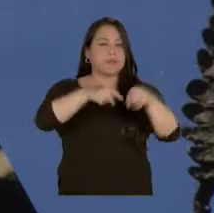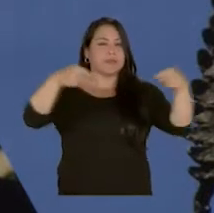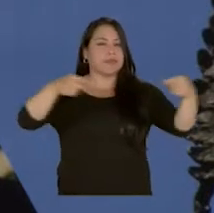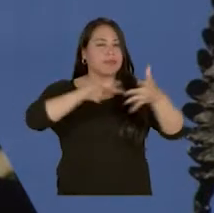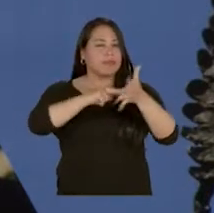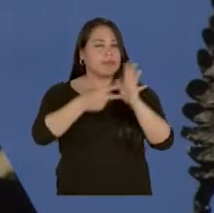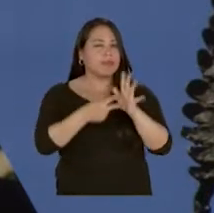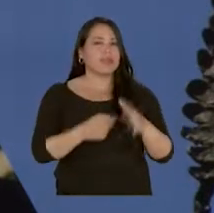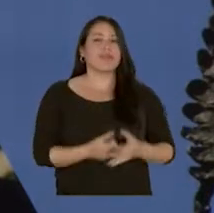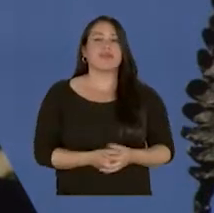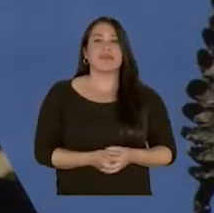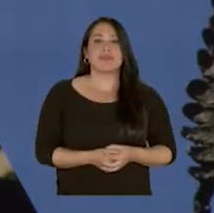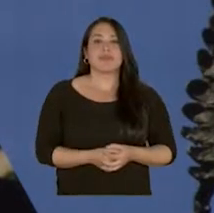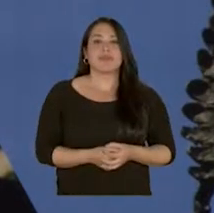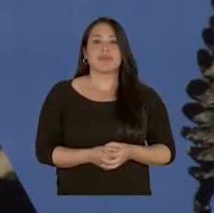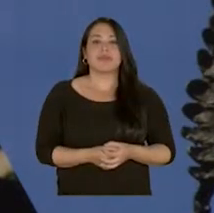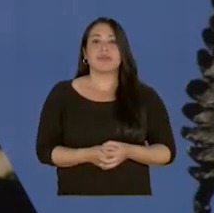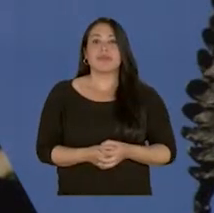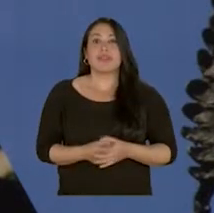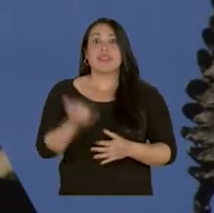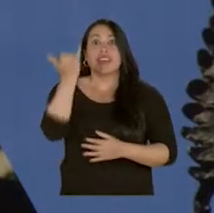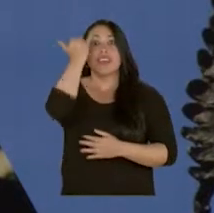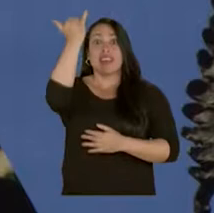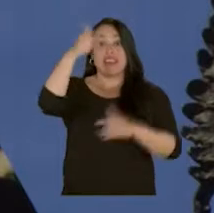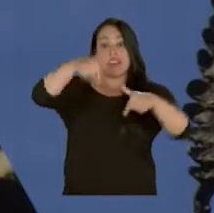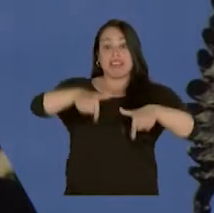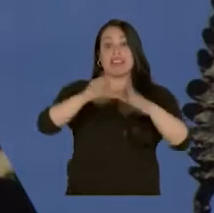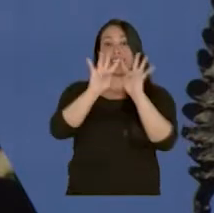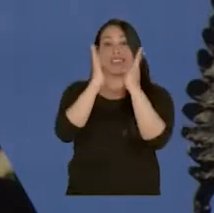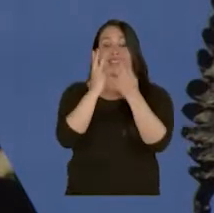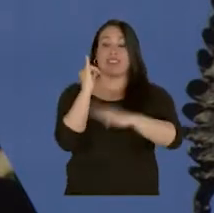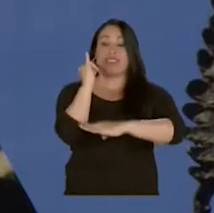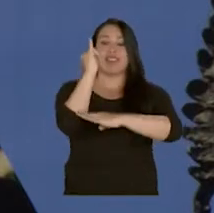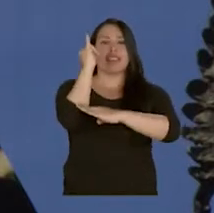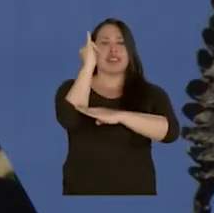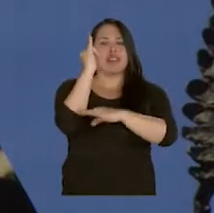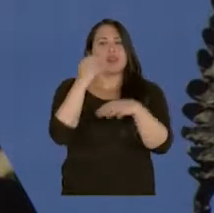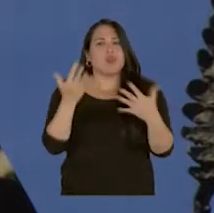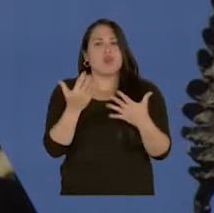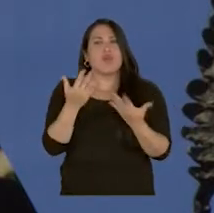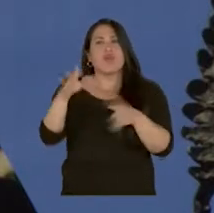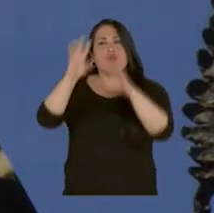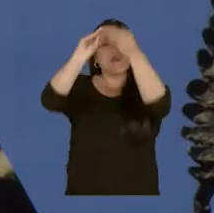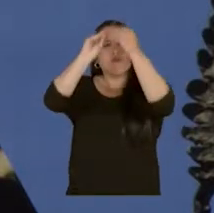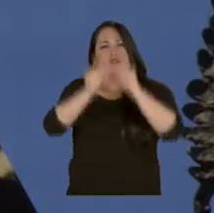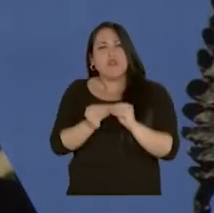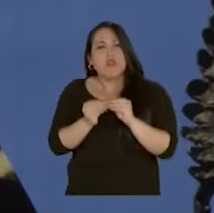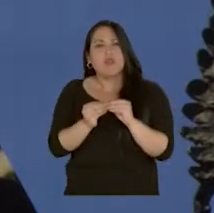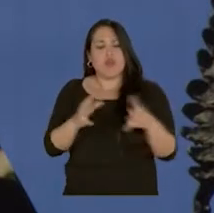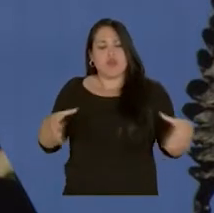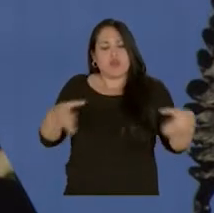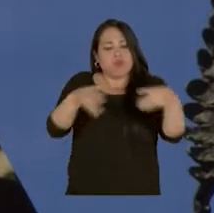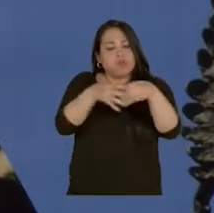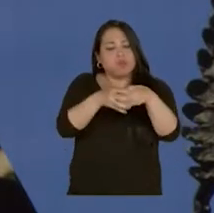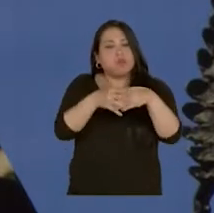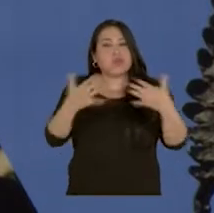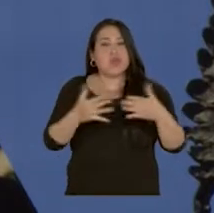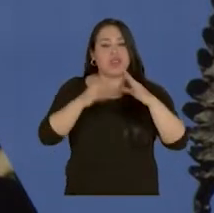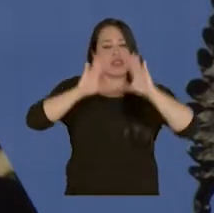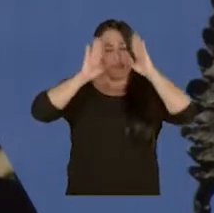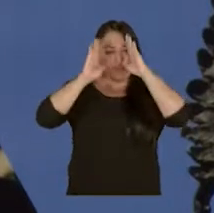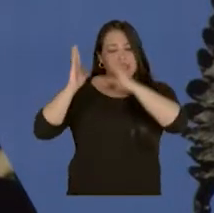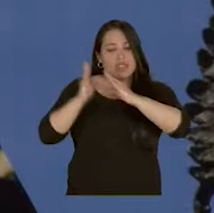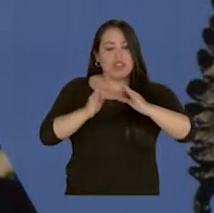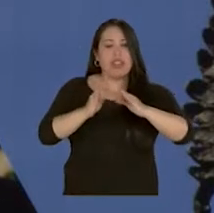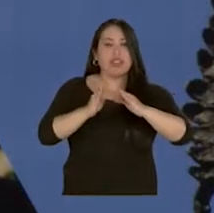brevemente de qué se trata. Se creó institucionalmente un instrumento, un organismo que se llama Centro